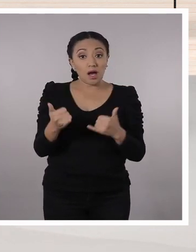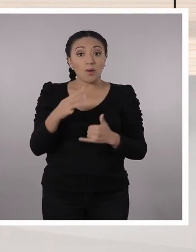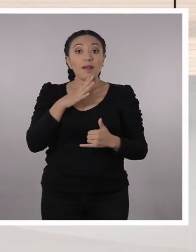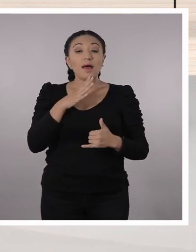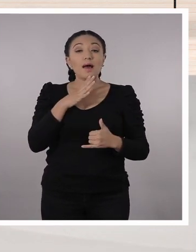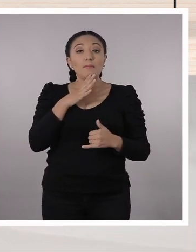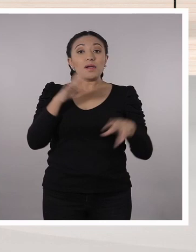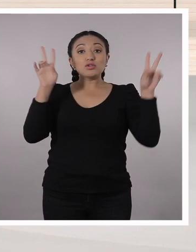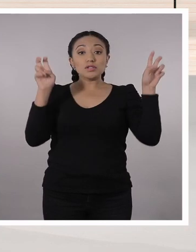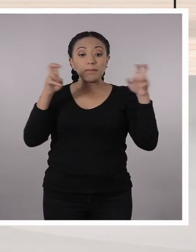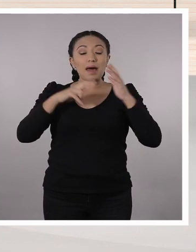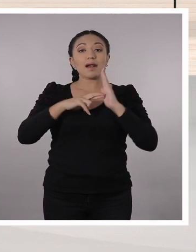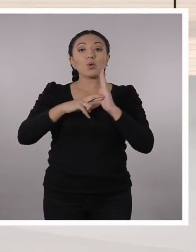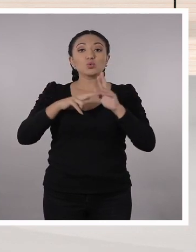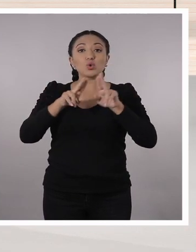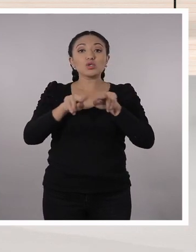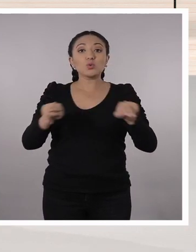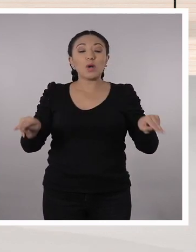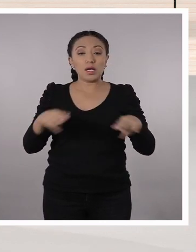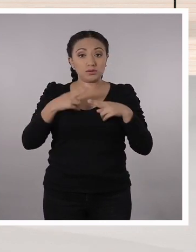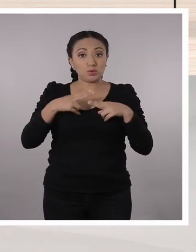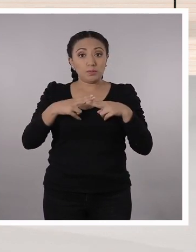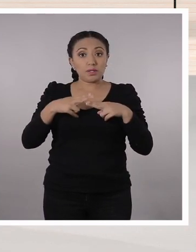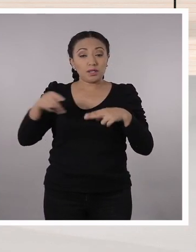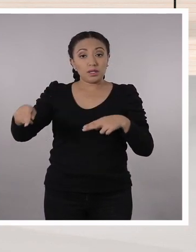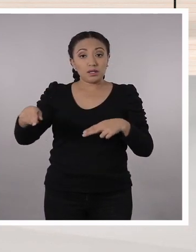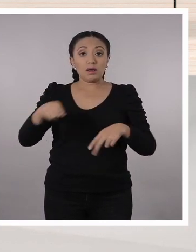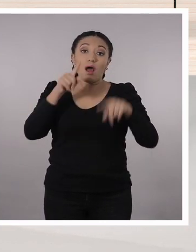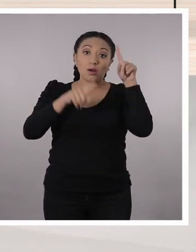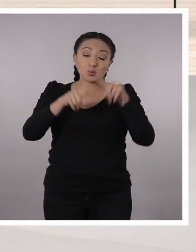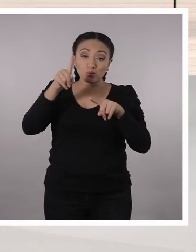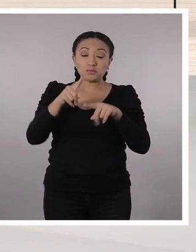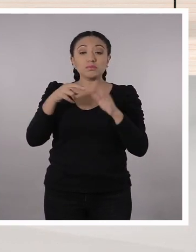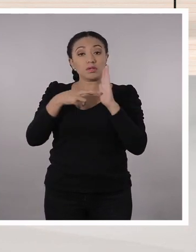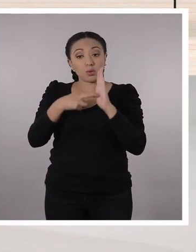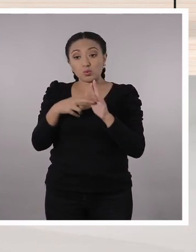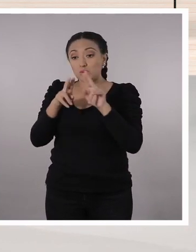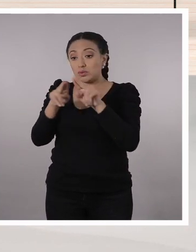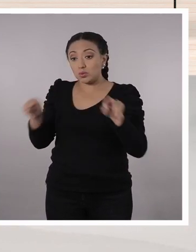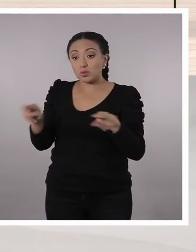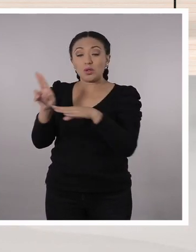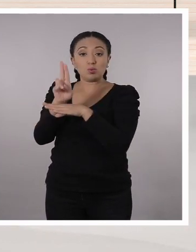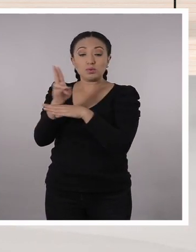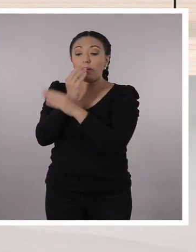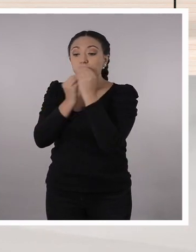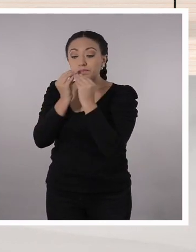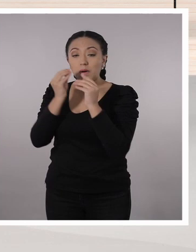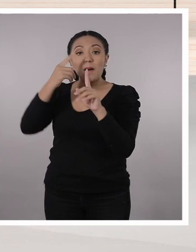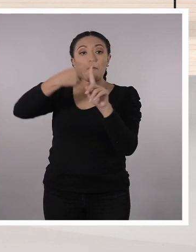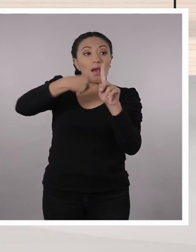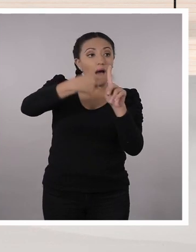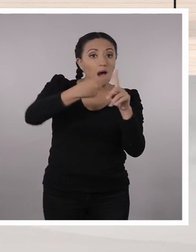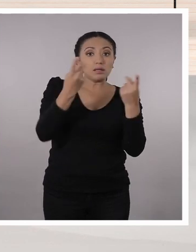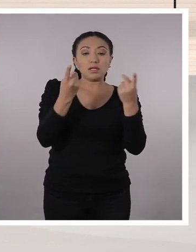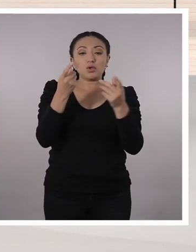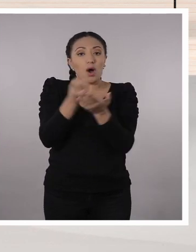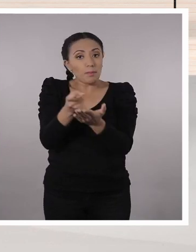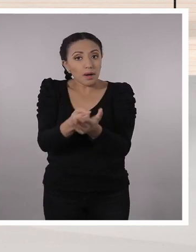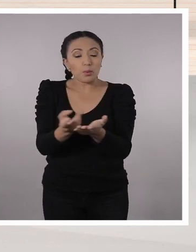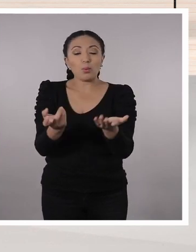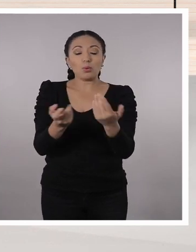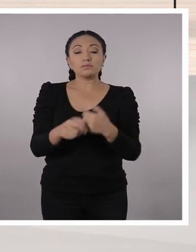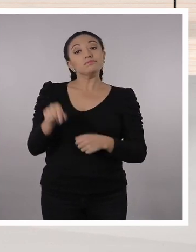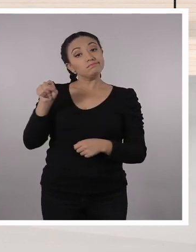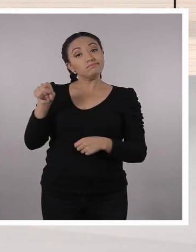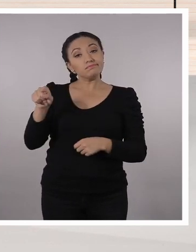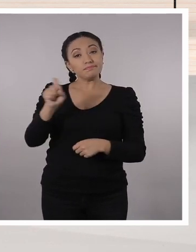vamos a hablar acerca de los recursos naturales. Algunos recursos naturales se usan como alimento. Por ejemplo, el banano o la comida, el camarón,